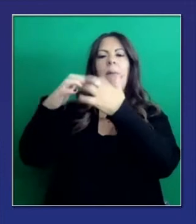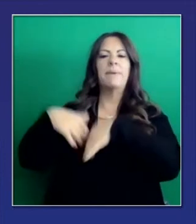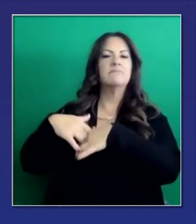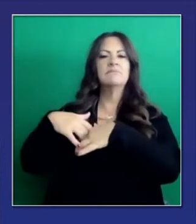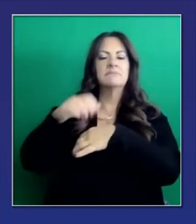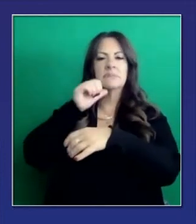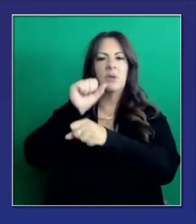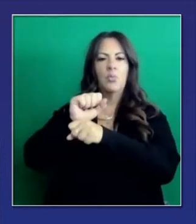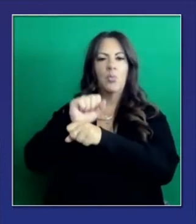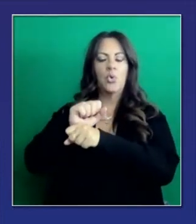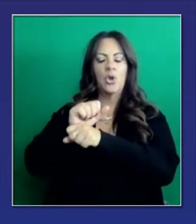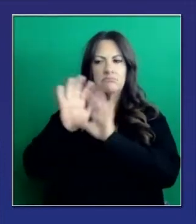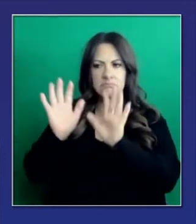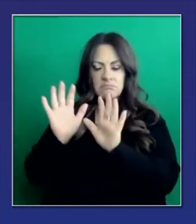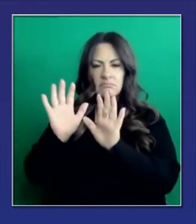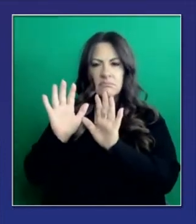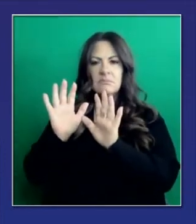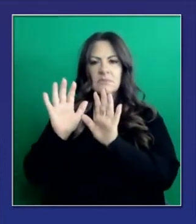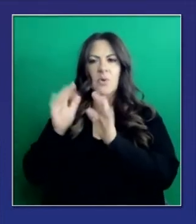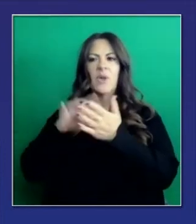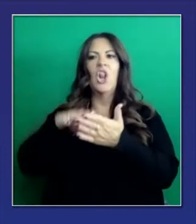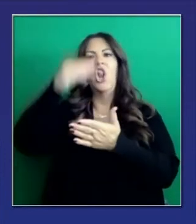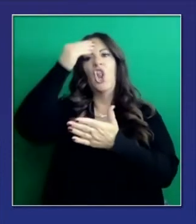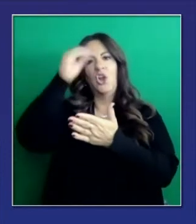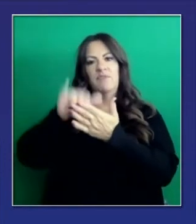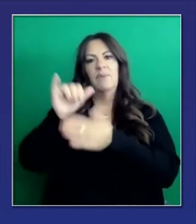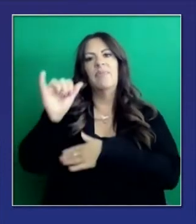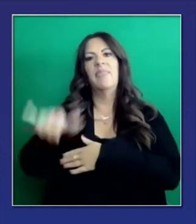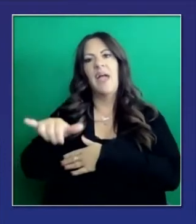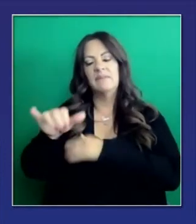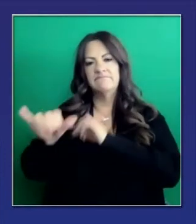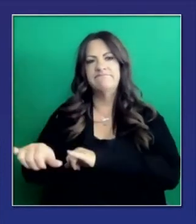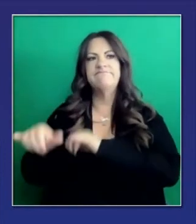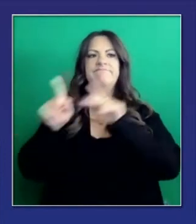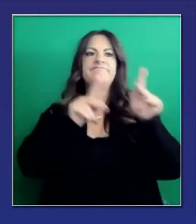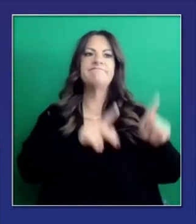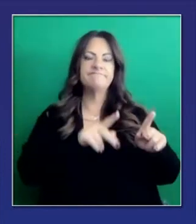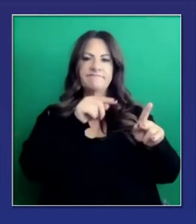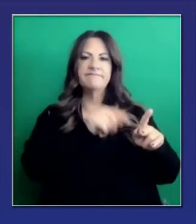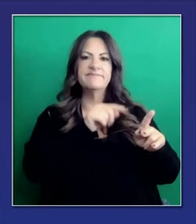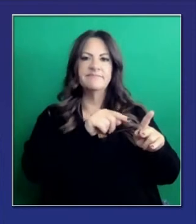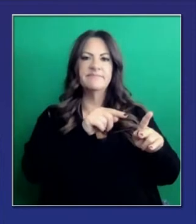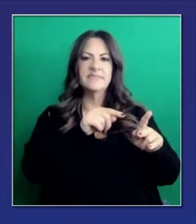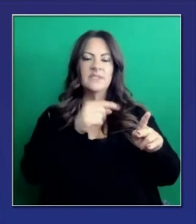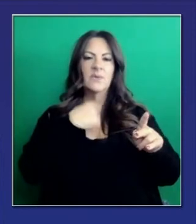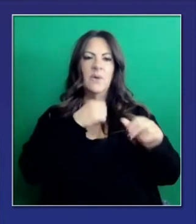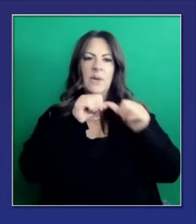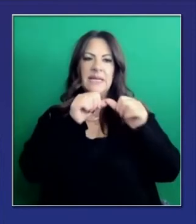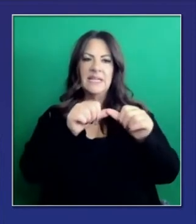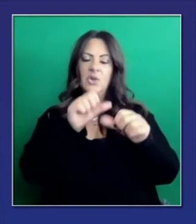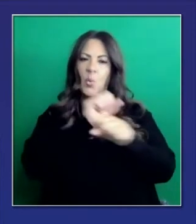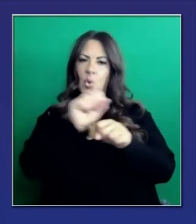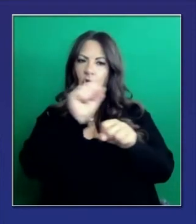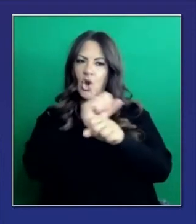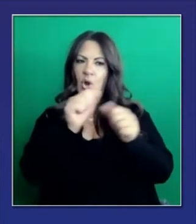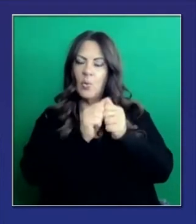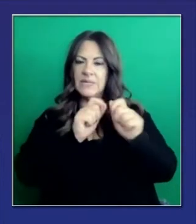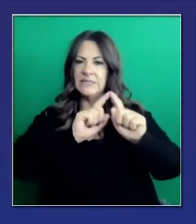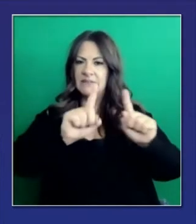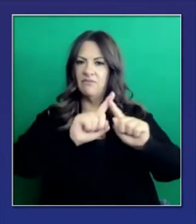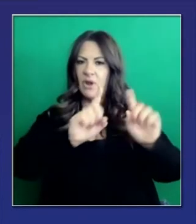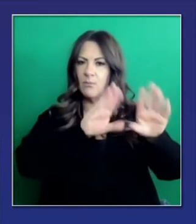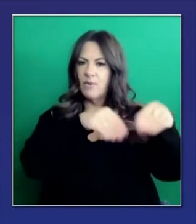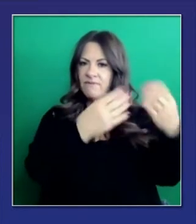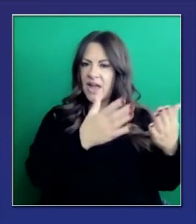fallas grandísimas por el número de personas que han tratado de inscribirse.